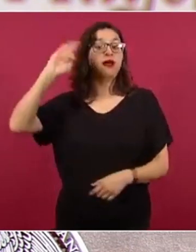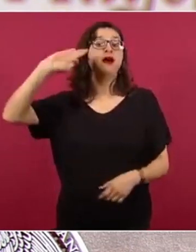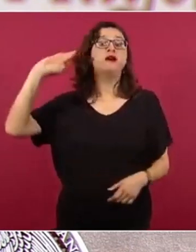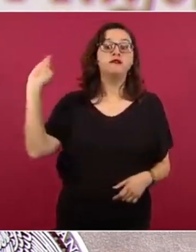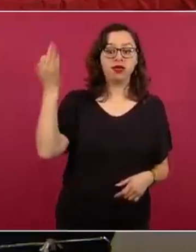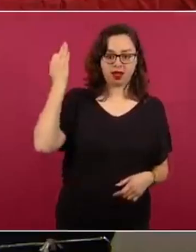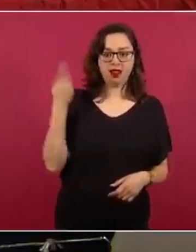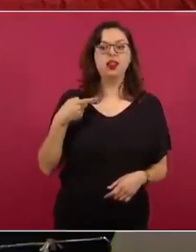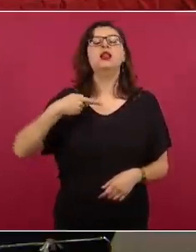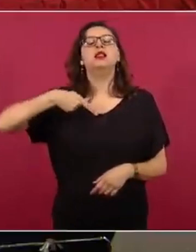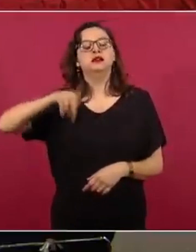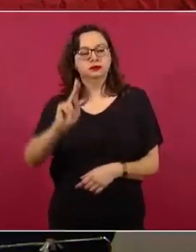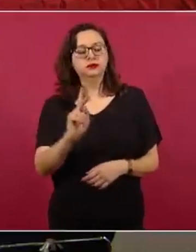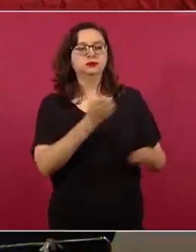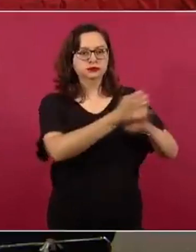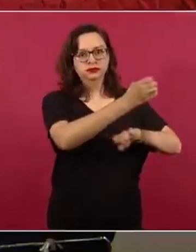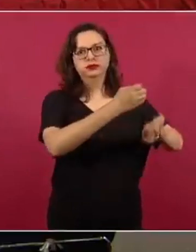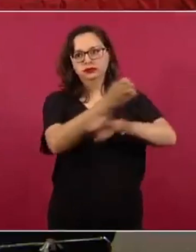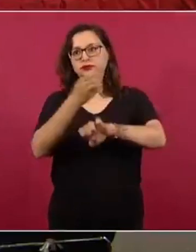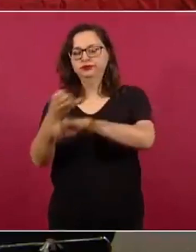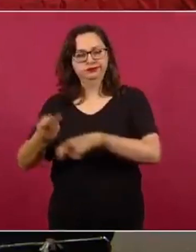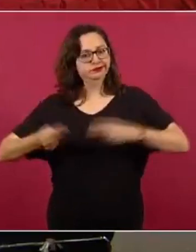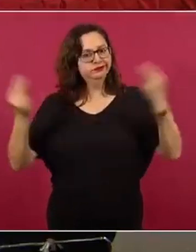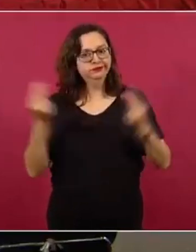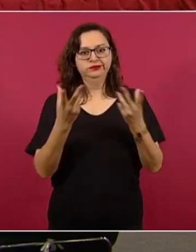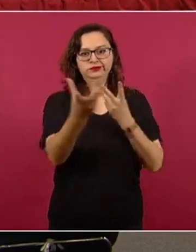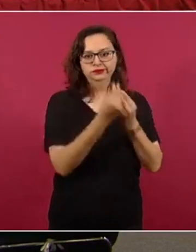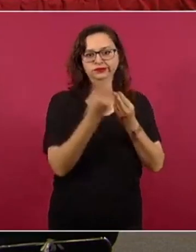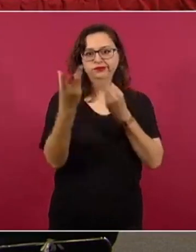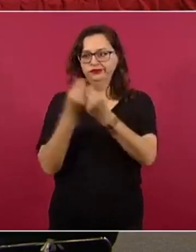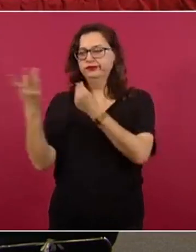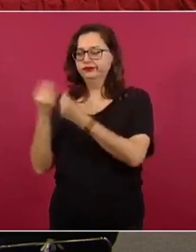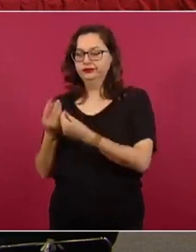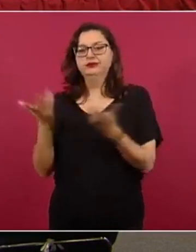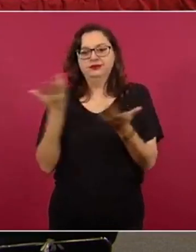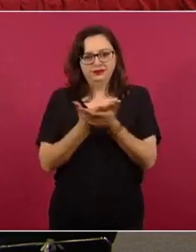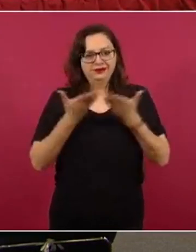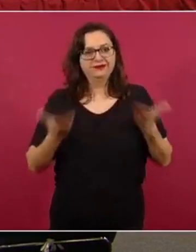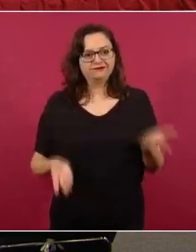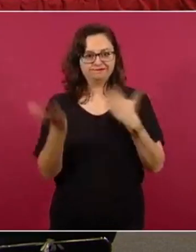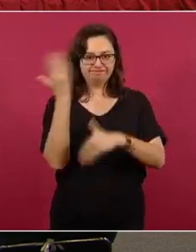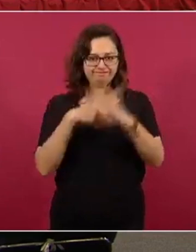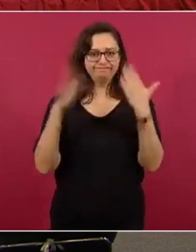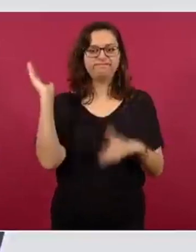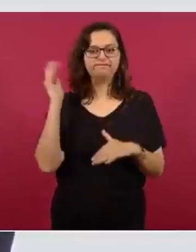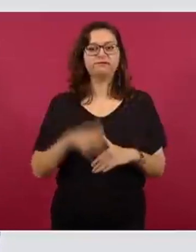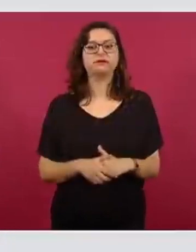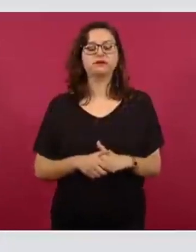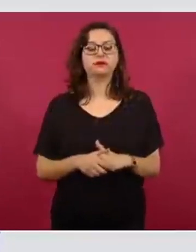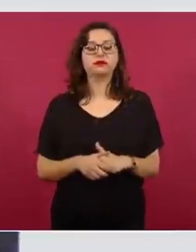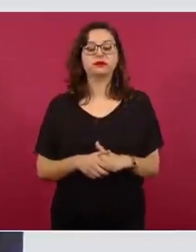colaboración de las entidades federativas no hubiera logrado el éxito que ha logrado. En las instituciones federales, como pueden ver ustedes,